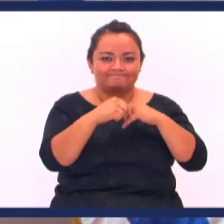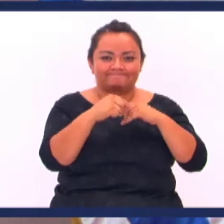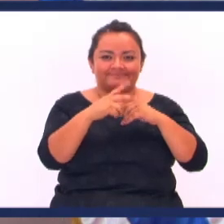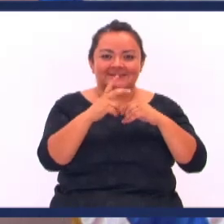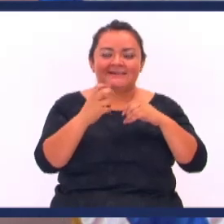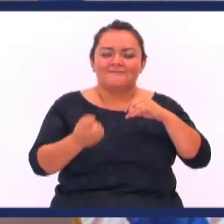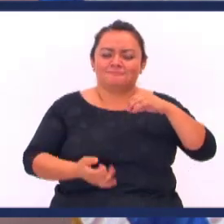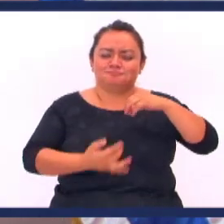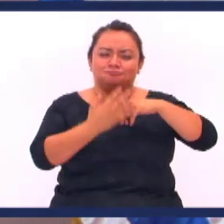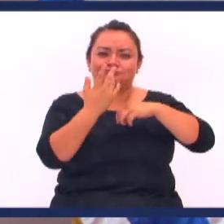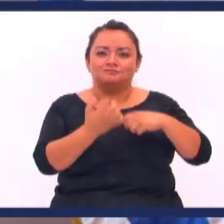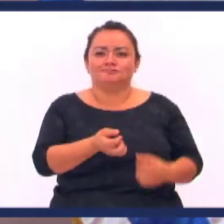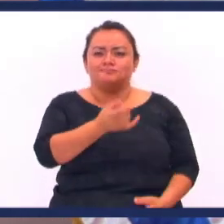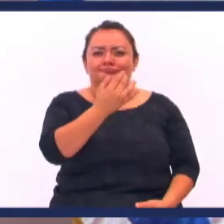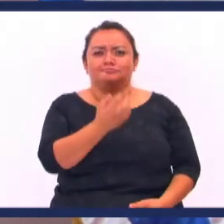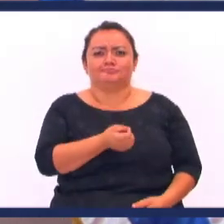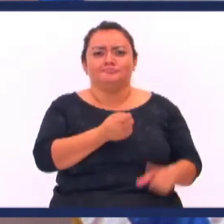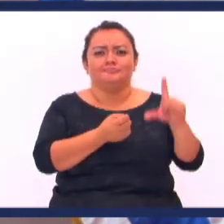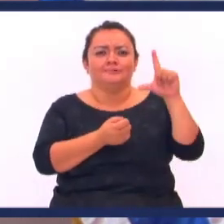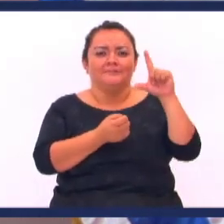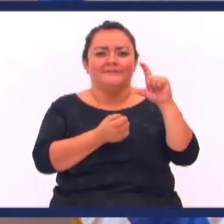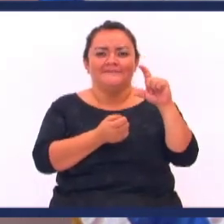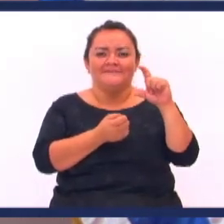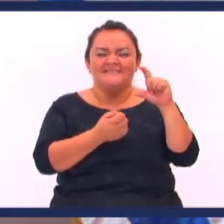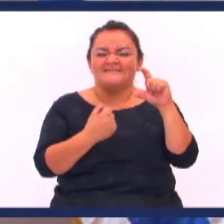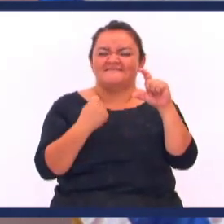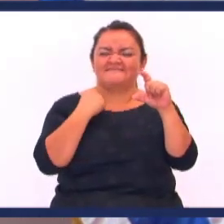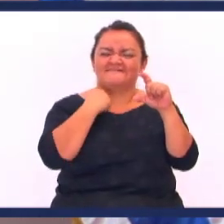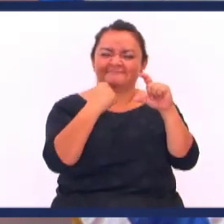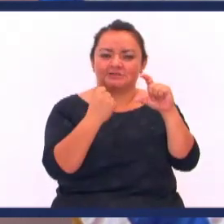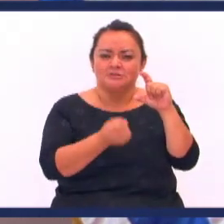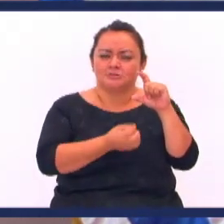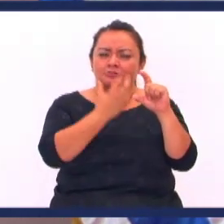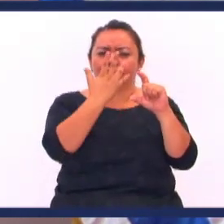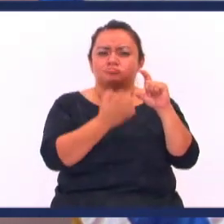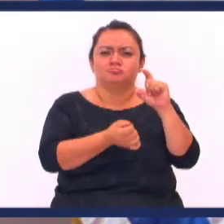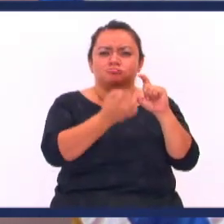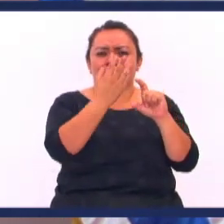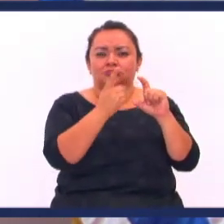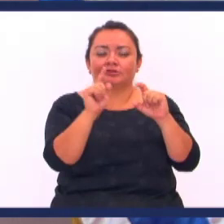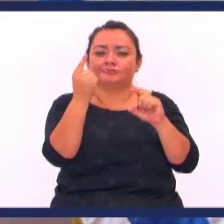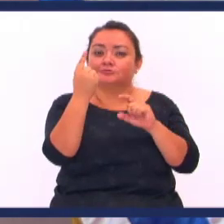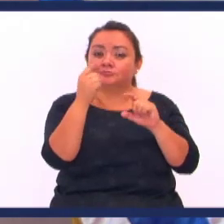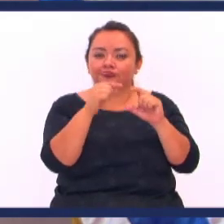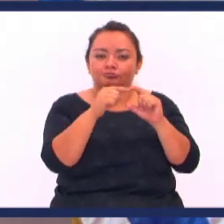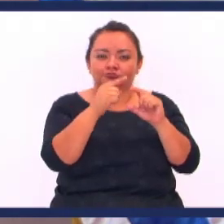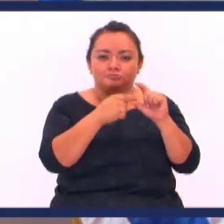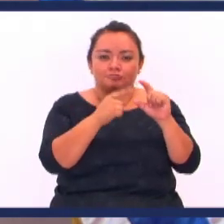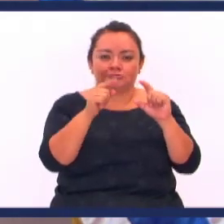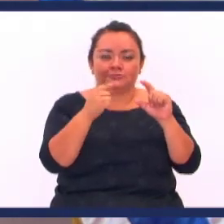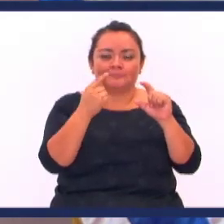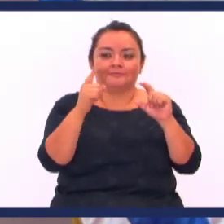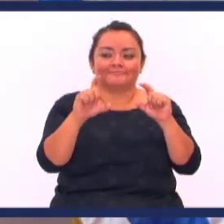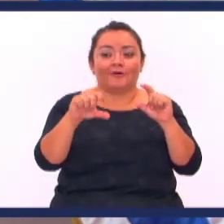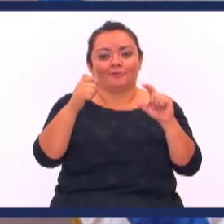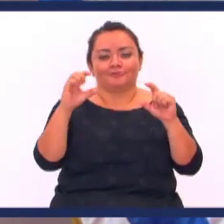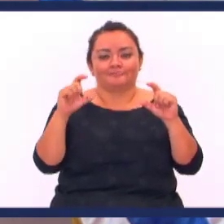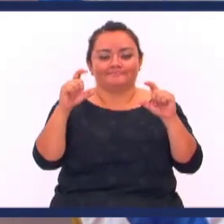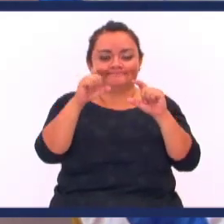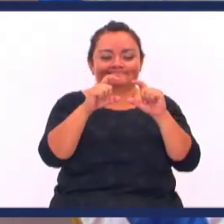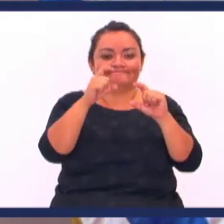A tal grado Que se hace Tan fuerte Que solo Un diamante Corta otro diamante